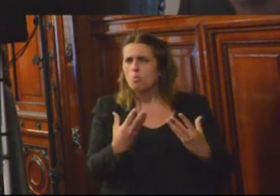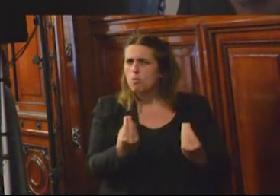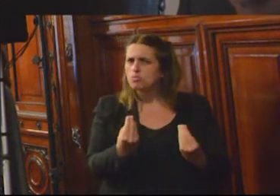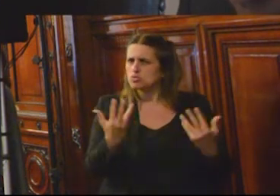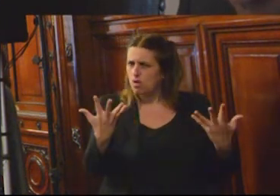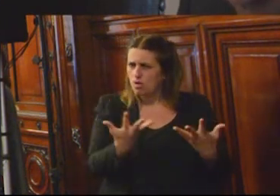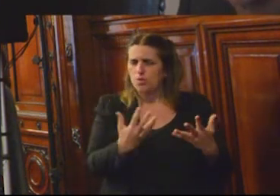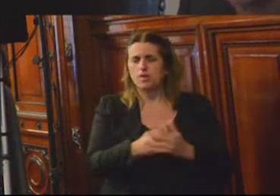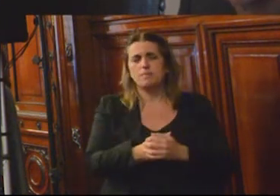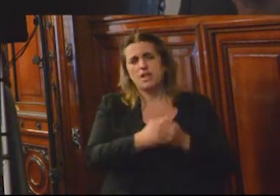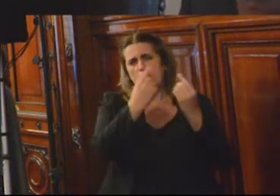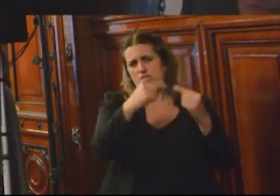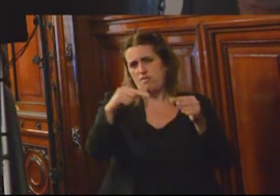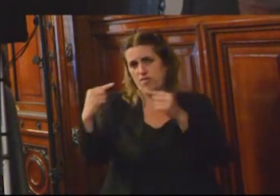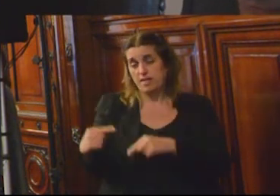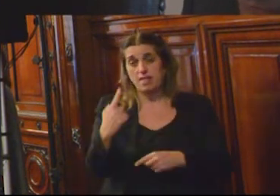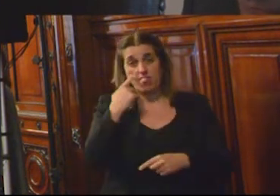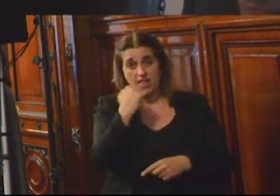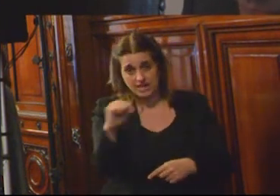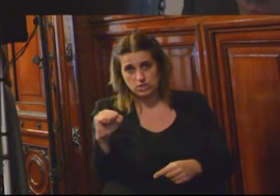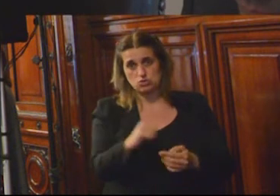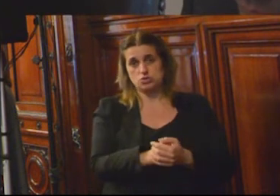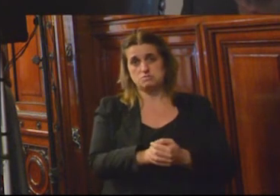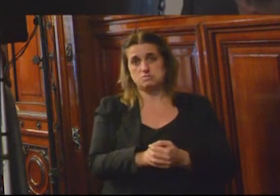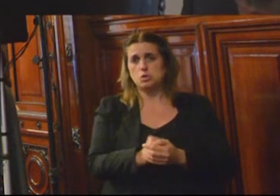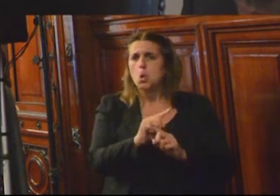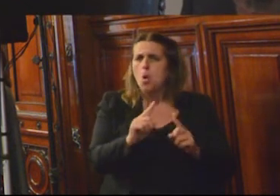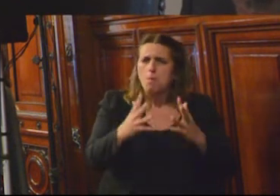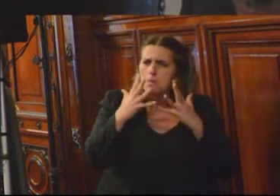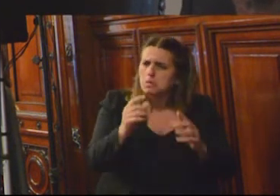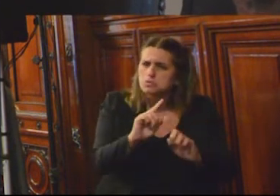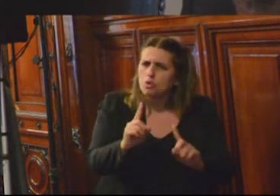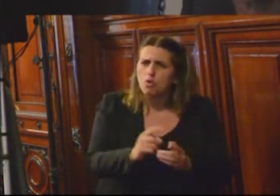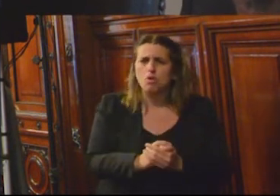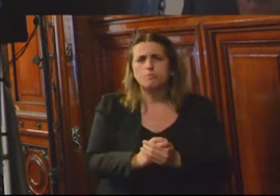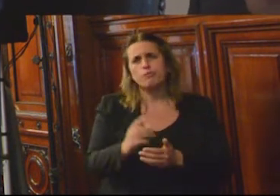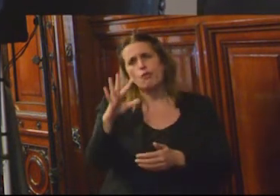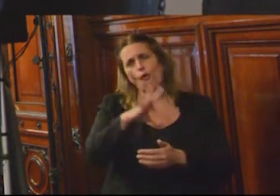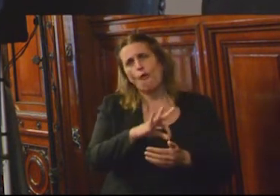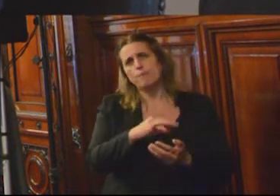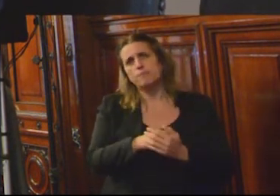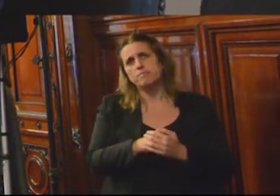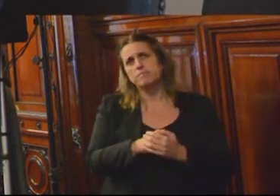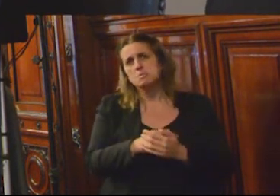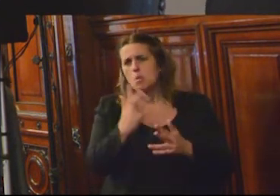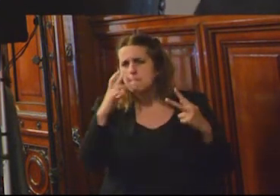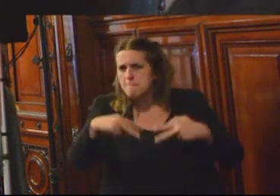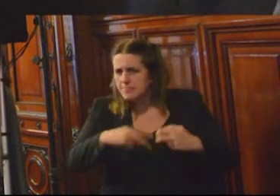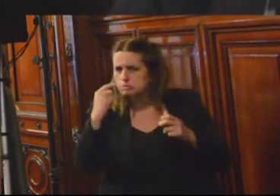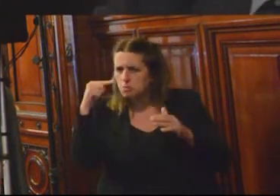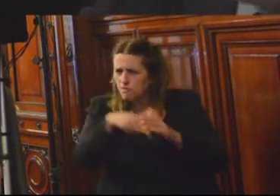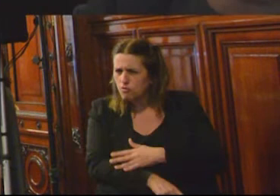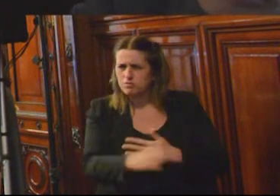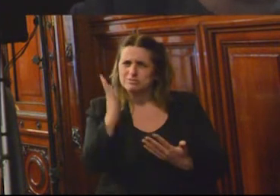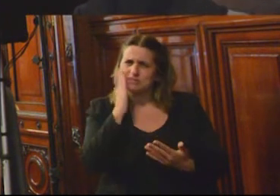para diversos tipos de delitos, muchas veces sin peligrosidad o muchas veces sin que exista siquiera una investigación o una